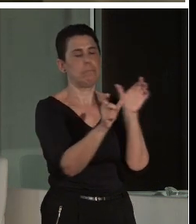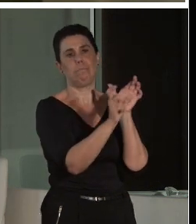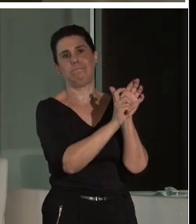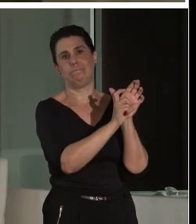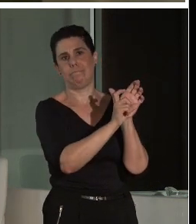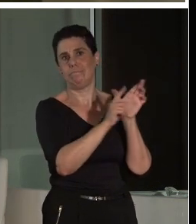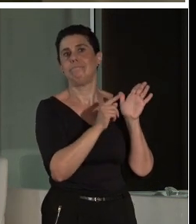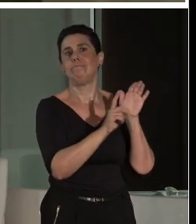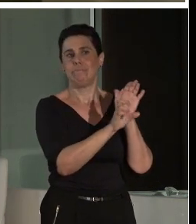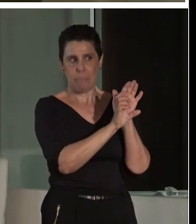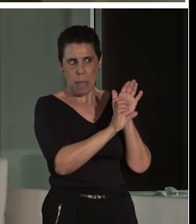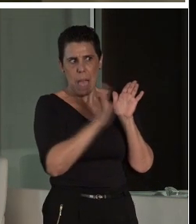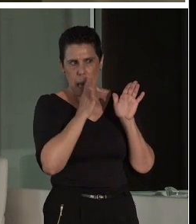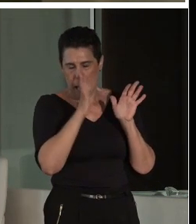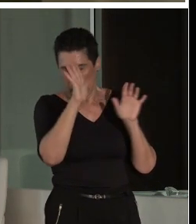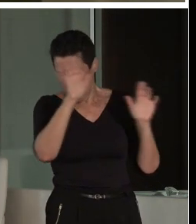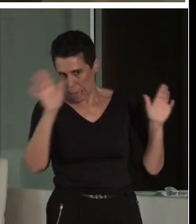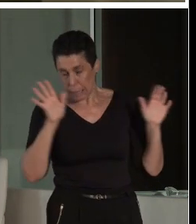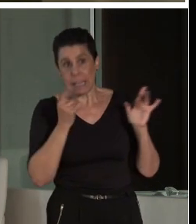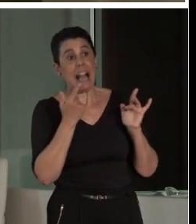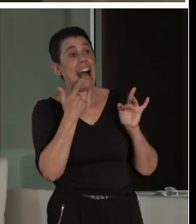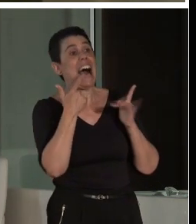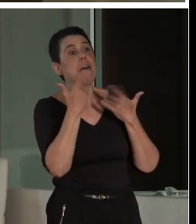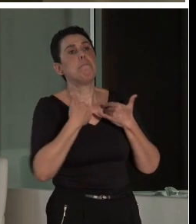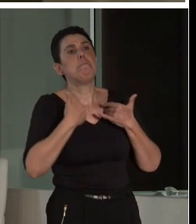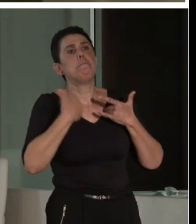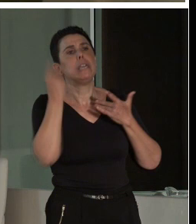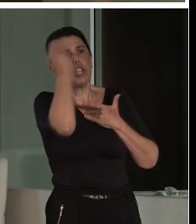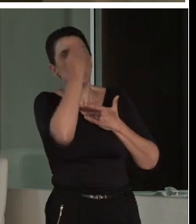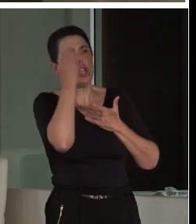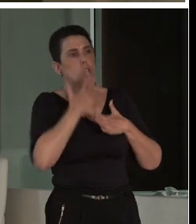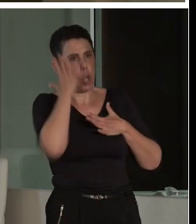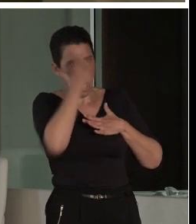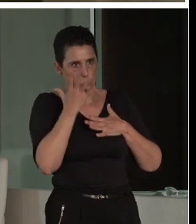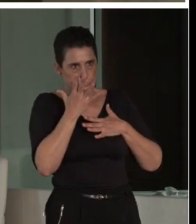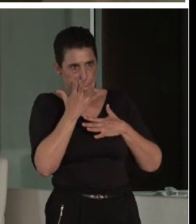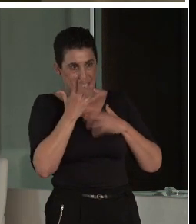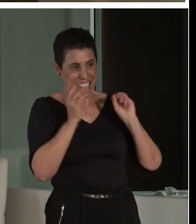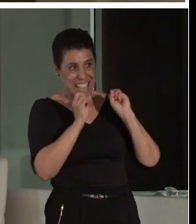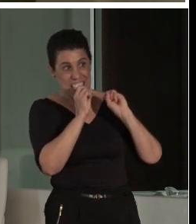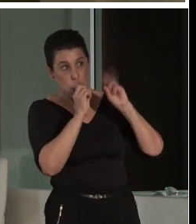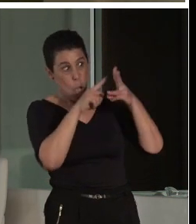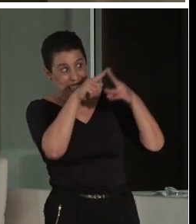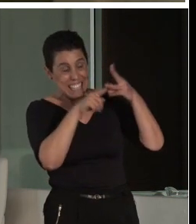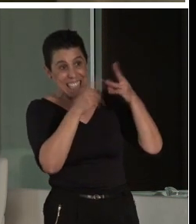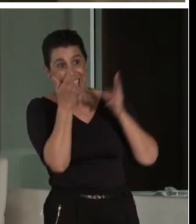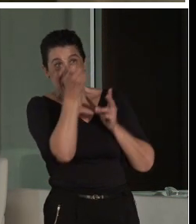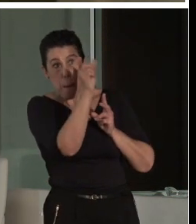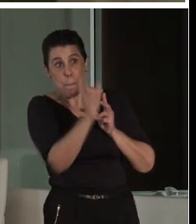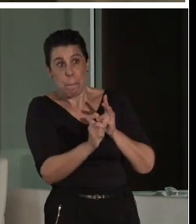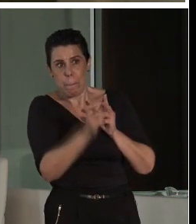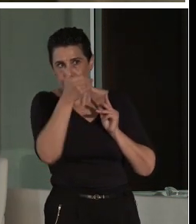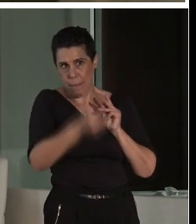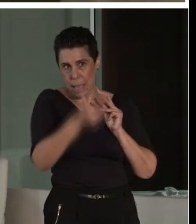os planteo, a ver, hay tres palabras que a mí me parece que son básicas a la hora de entender hacia dónde queremos ir. Está